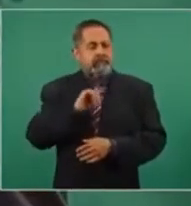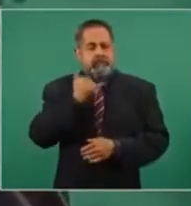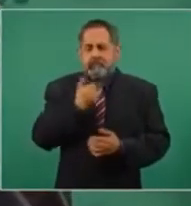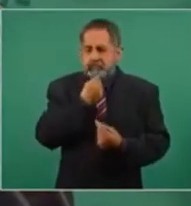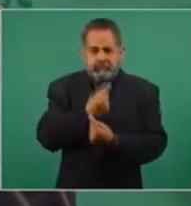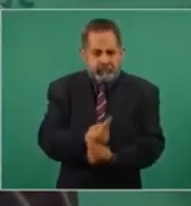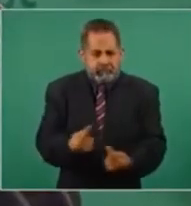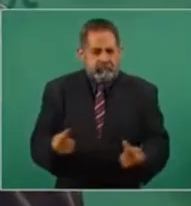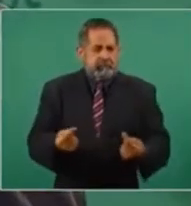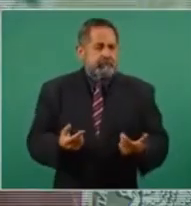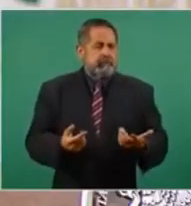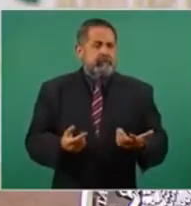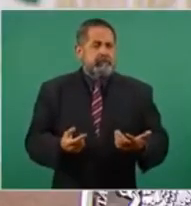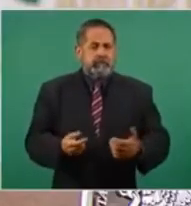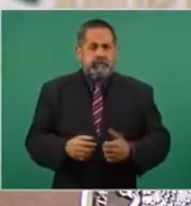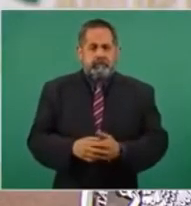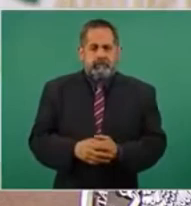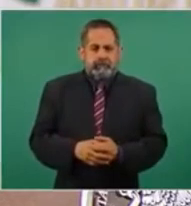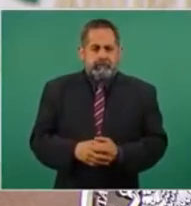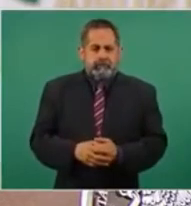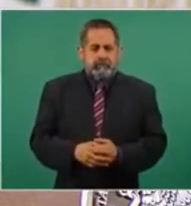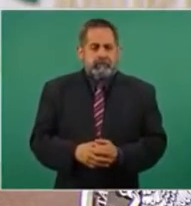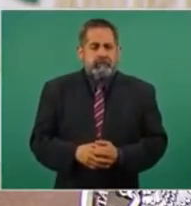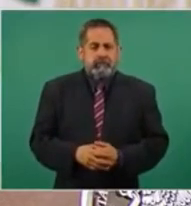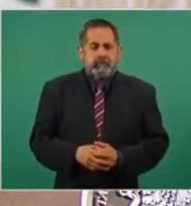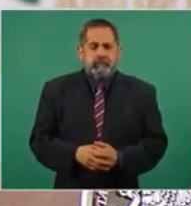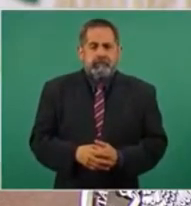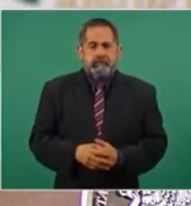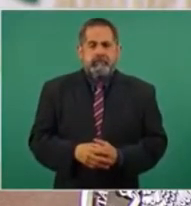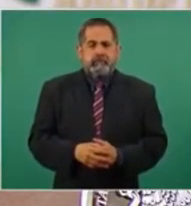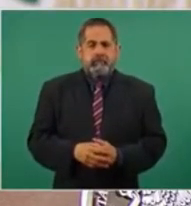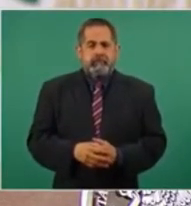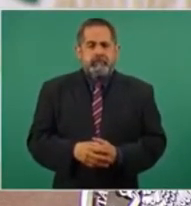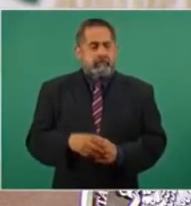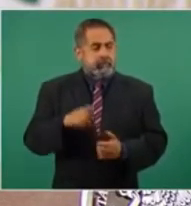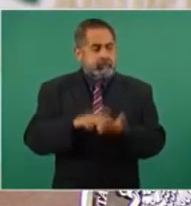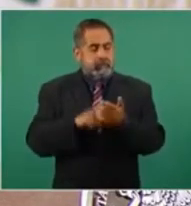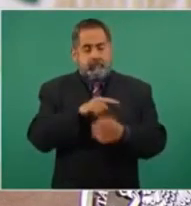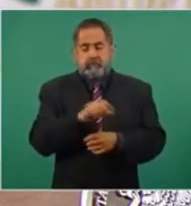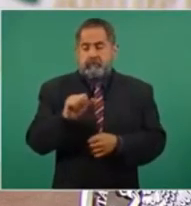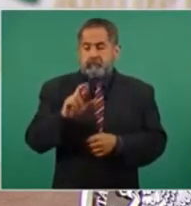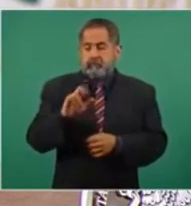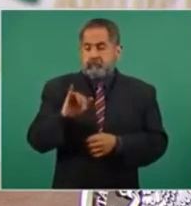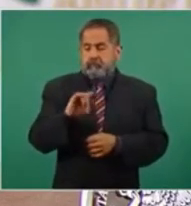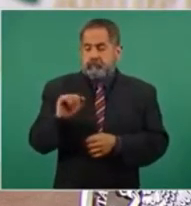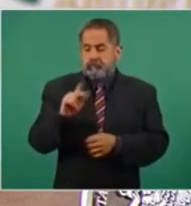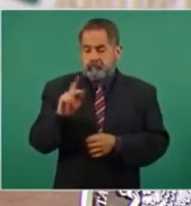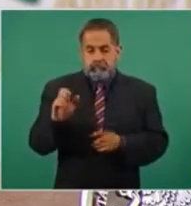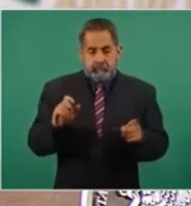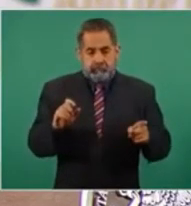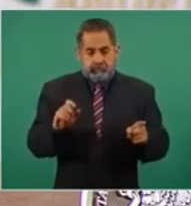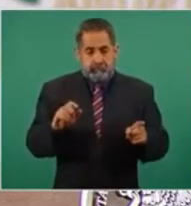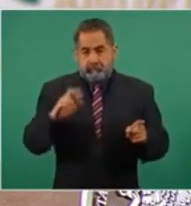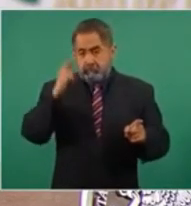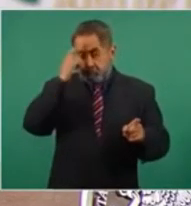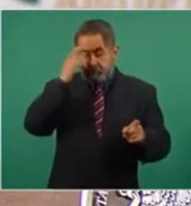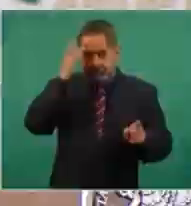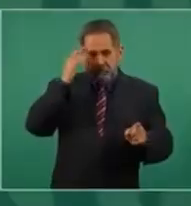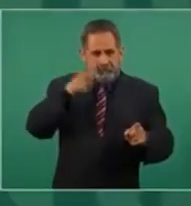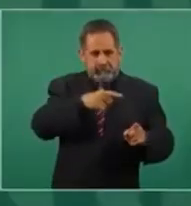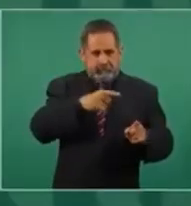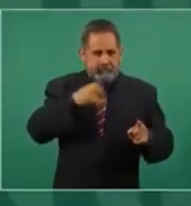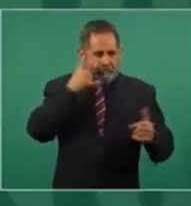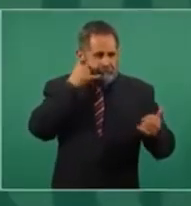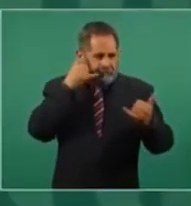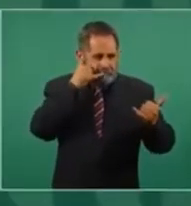en Bavispe, en las llamadas telefónicas que